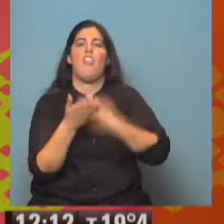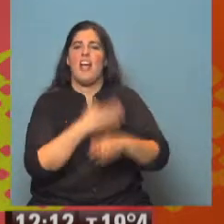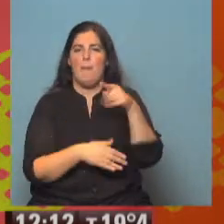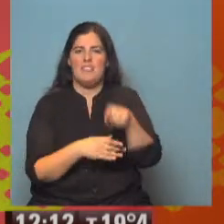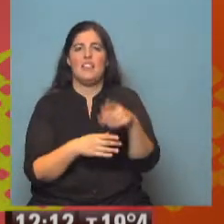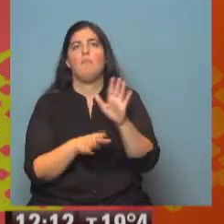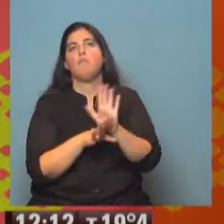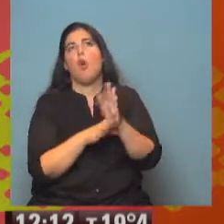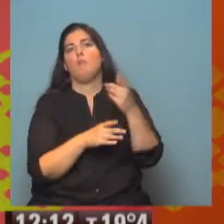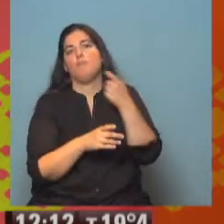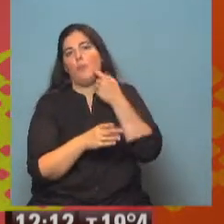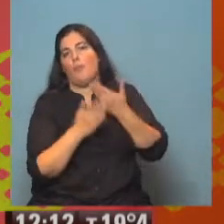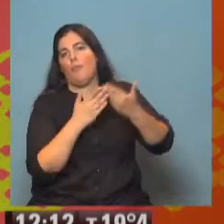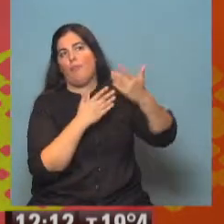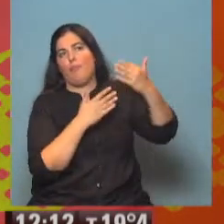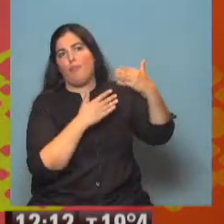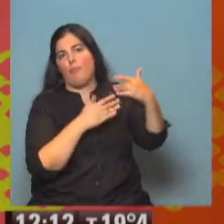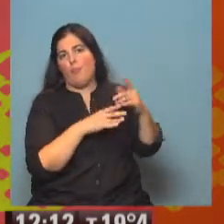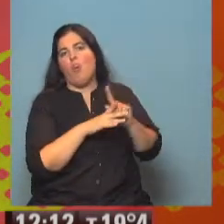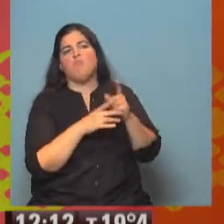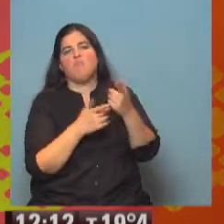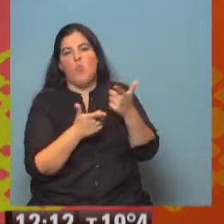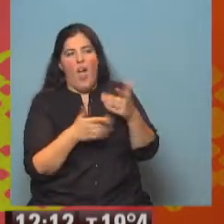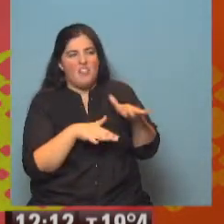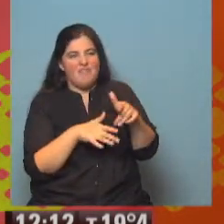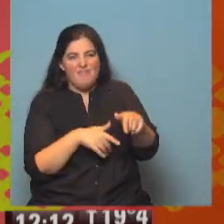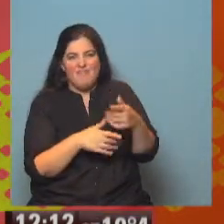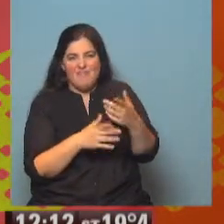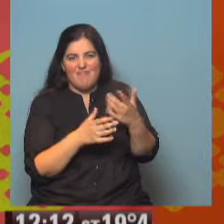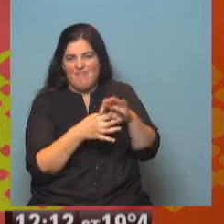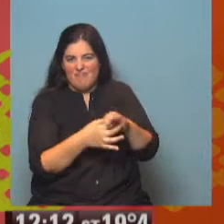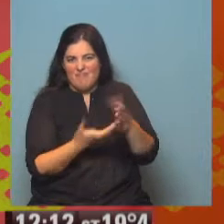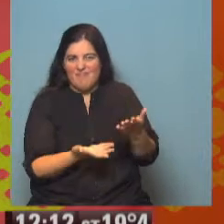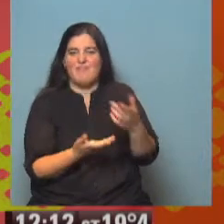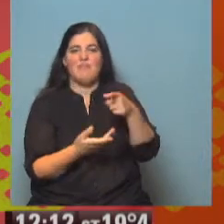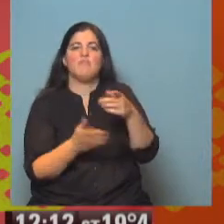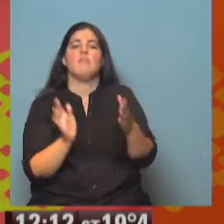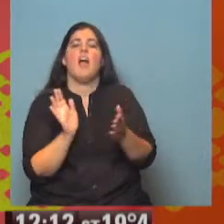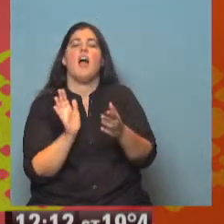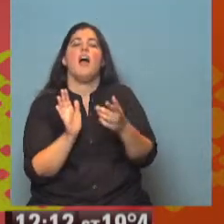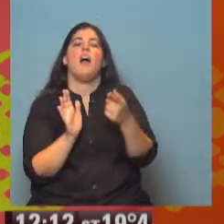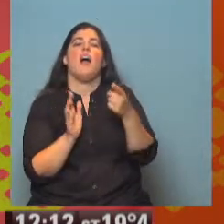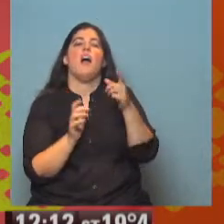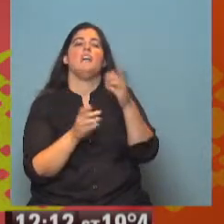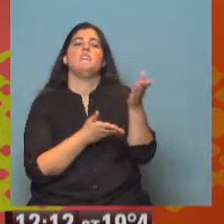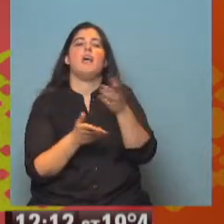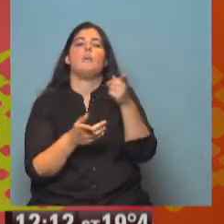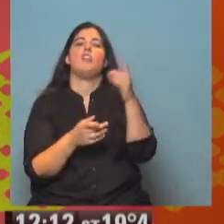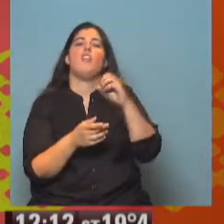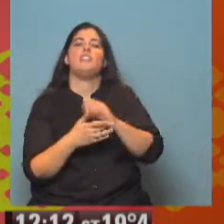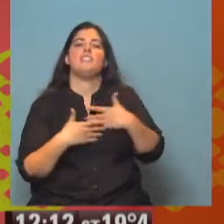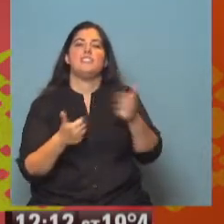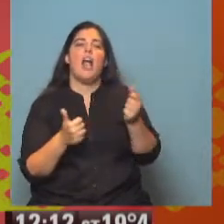medio en desuetudo. Esto significa fuera de uso y, por tanto, este es el argumento de los efectores de salud para no